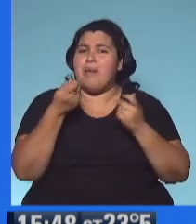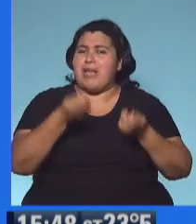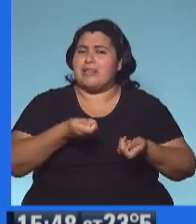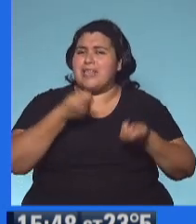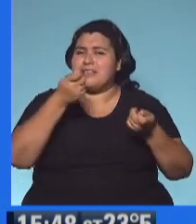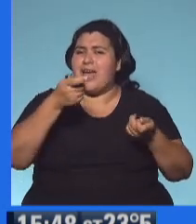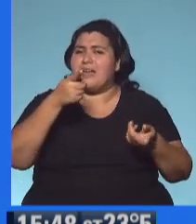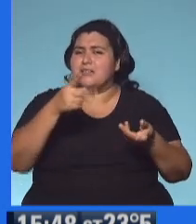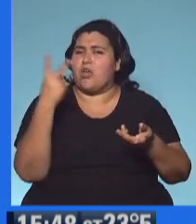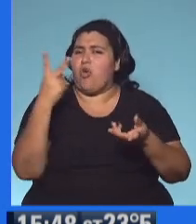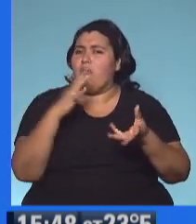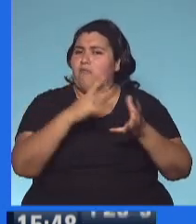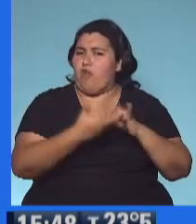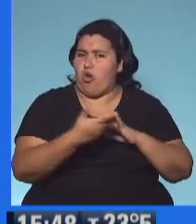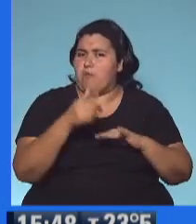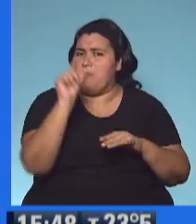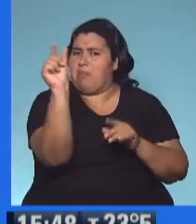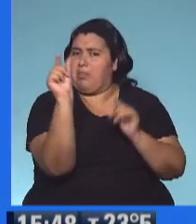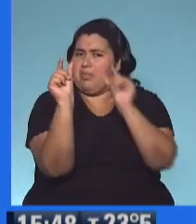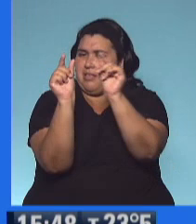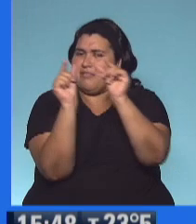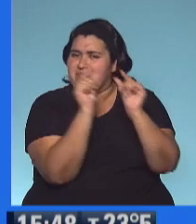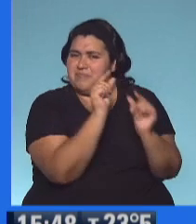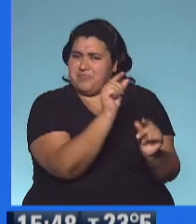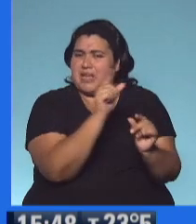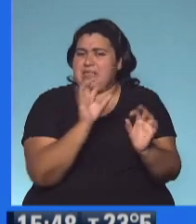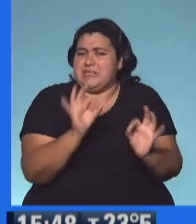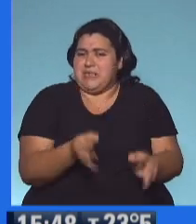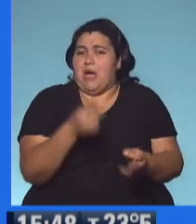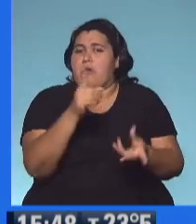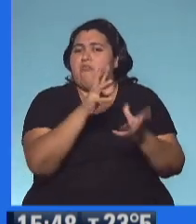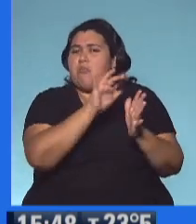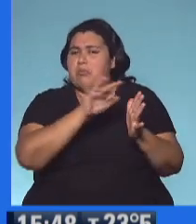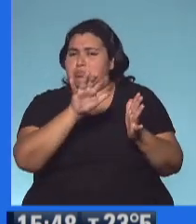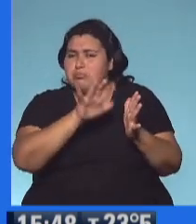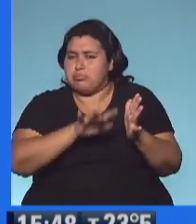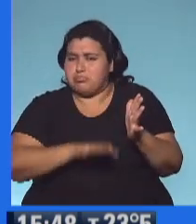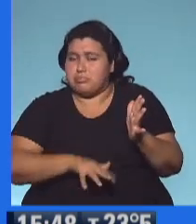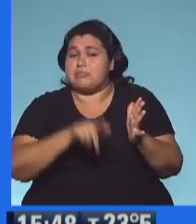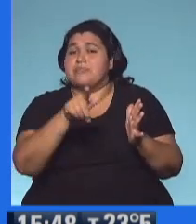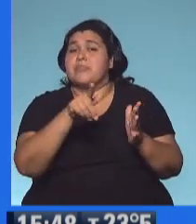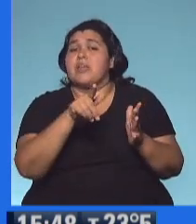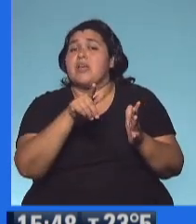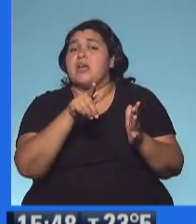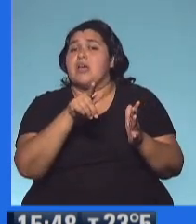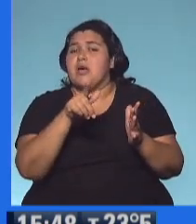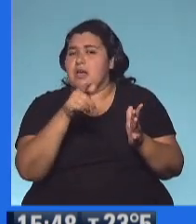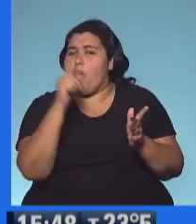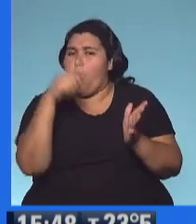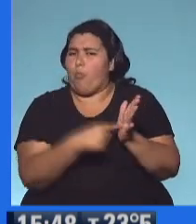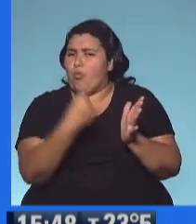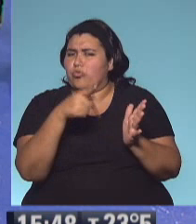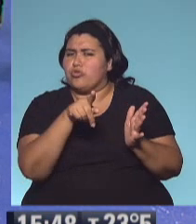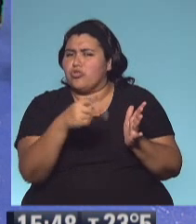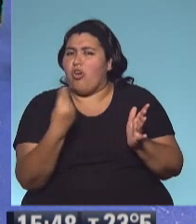en base 2 los logaritmos para aquellos que les queda cómodo y saben lo que significa. Es lo que hay que hacer. tiene un único inconveniente,